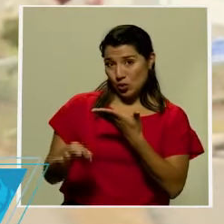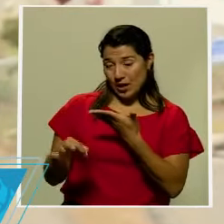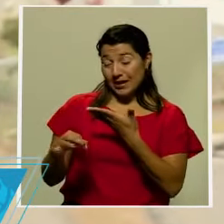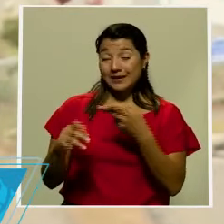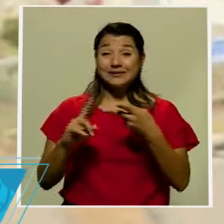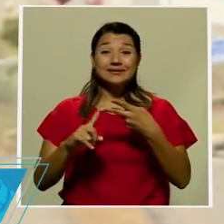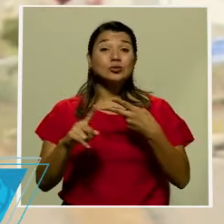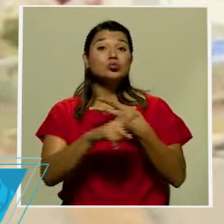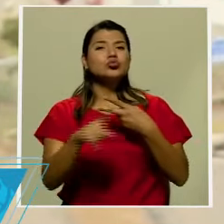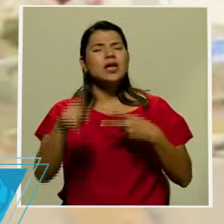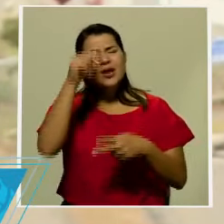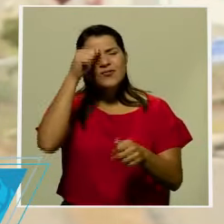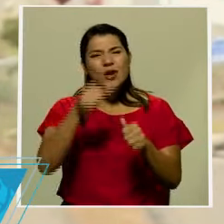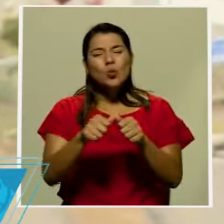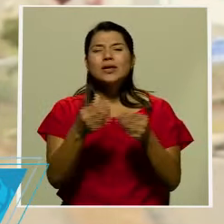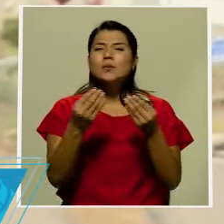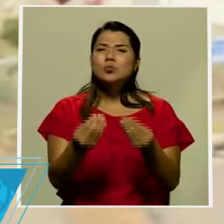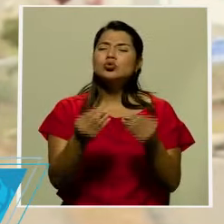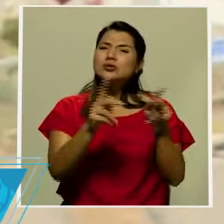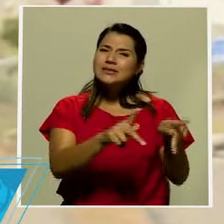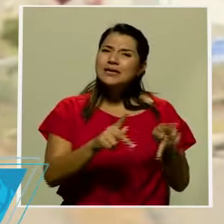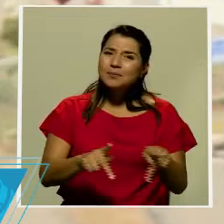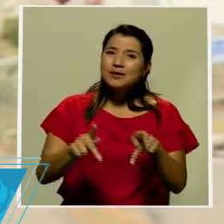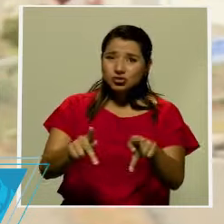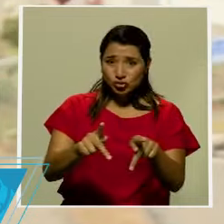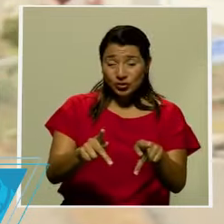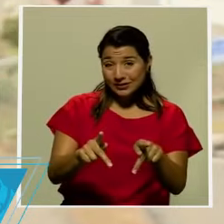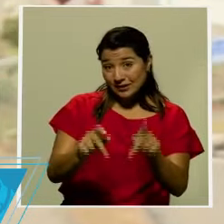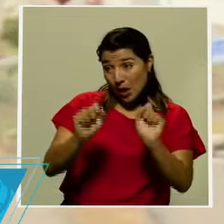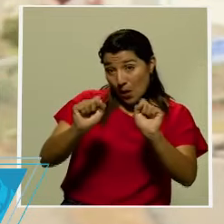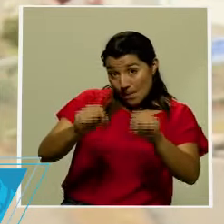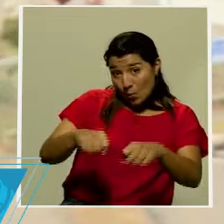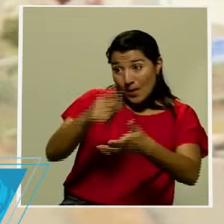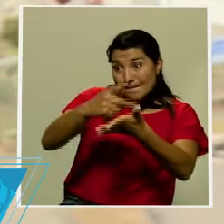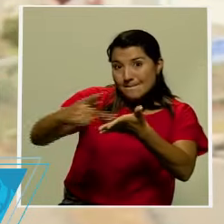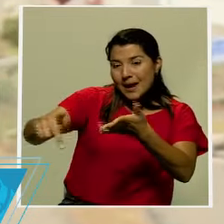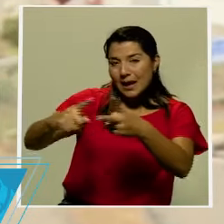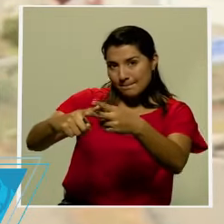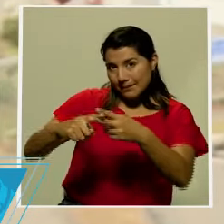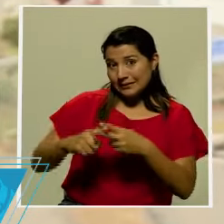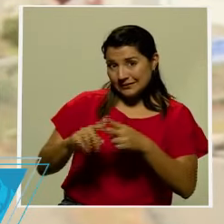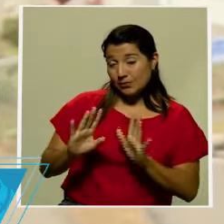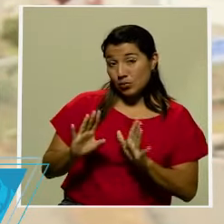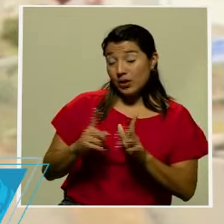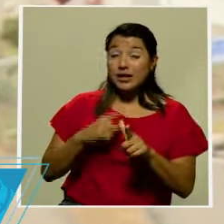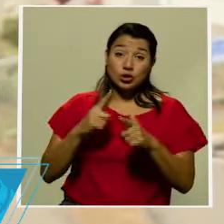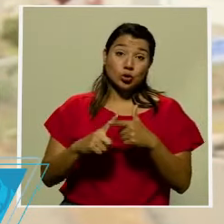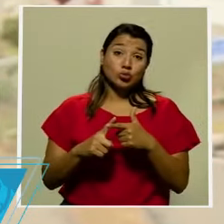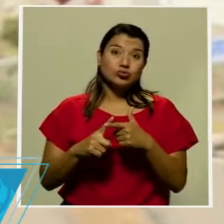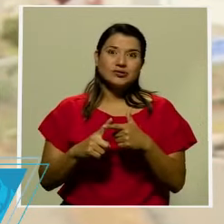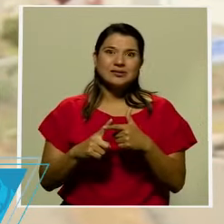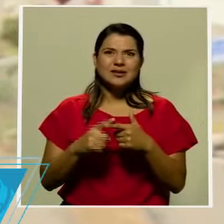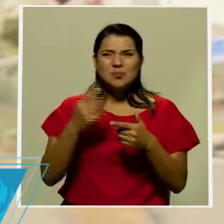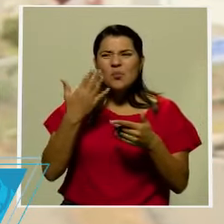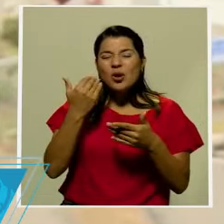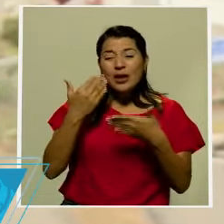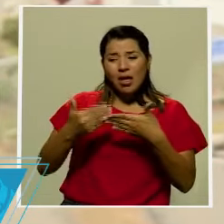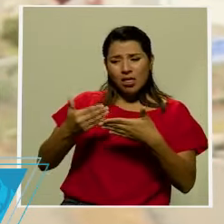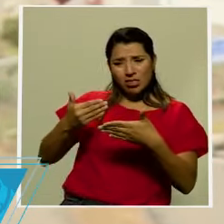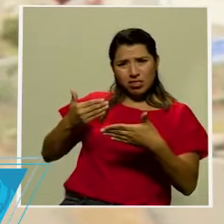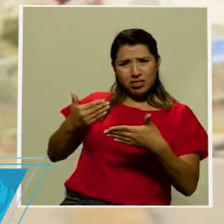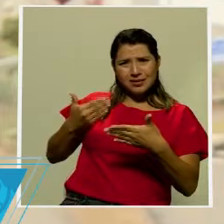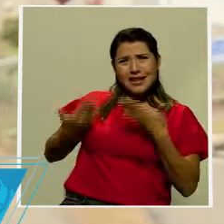También recordemos que muchas personas estaban con readecuación de créditos en los últimos meses y posiblemente ya a partir de este mes tengan que volver a pagar las